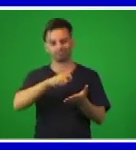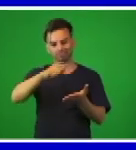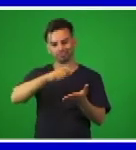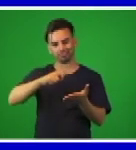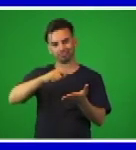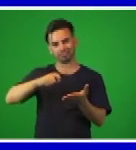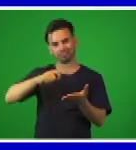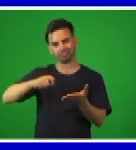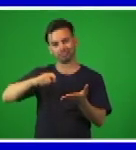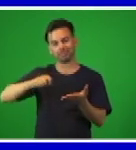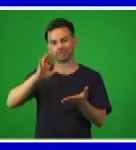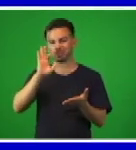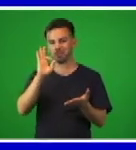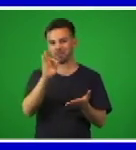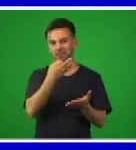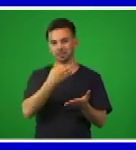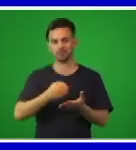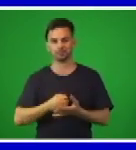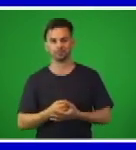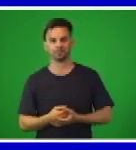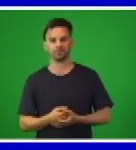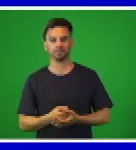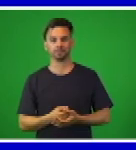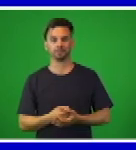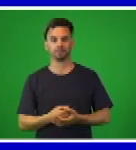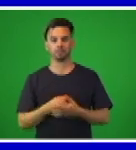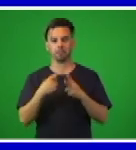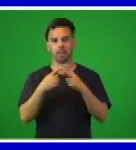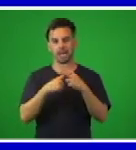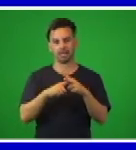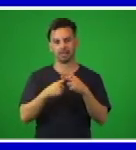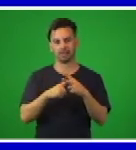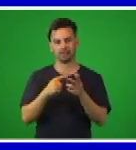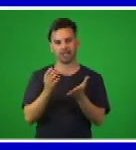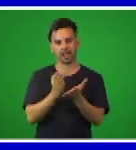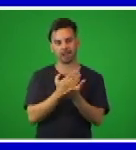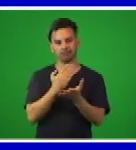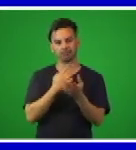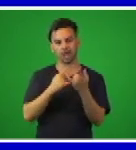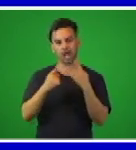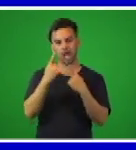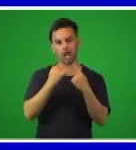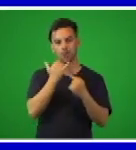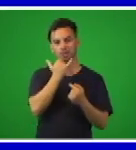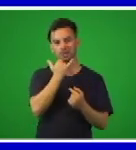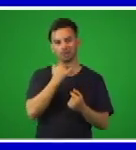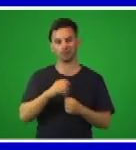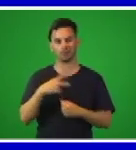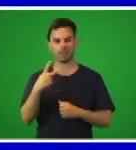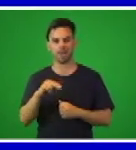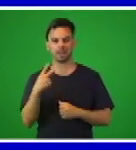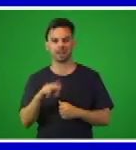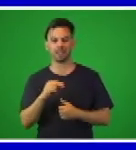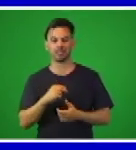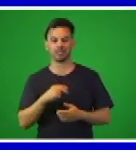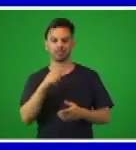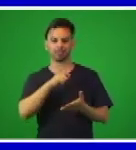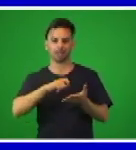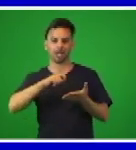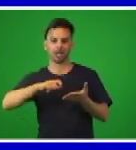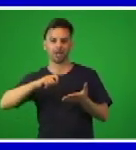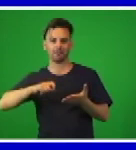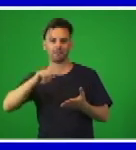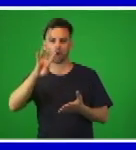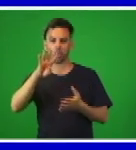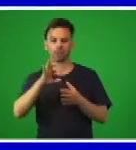ejercicios similares a este de rectificación, de corregir determinadas prácticas caligráficas que ustedes han hecho en